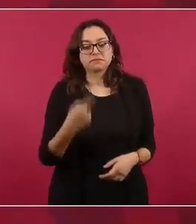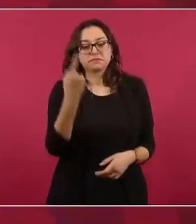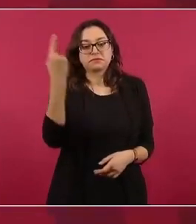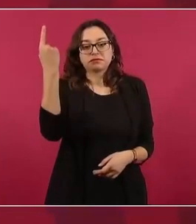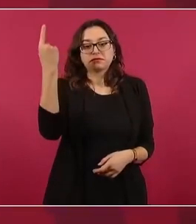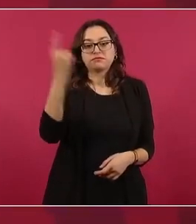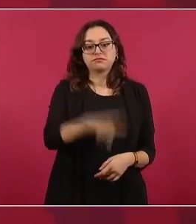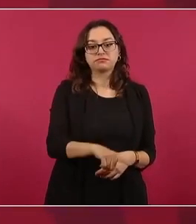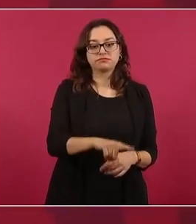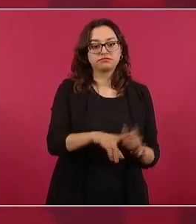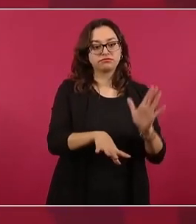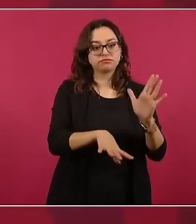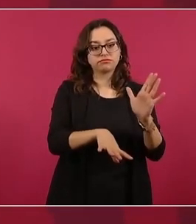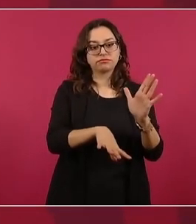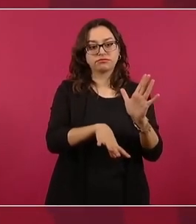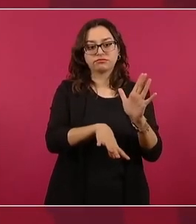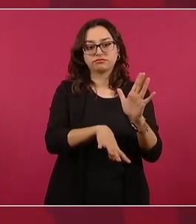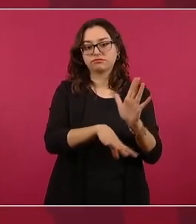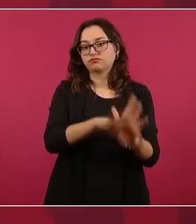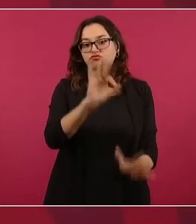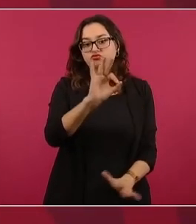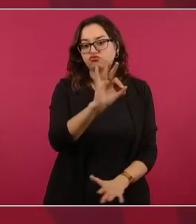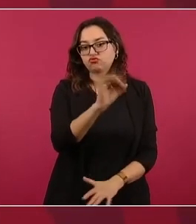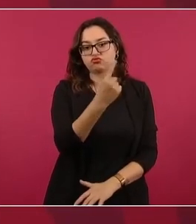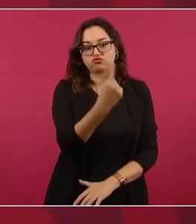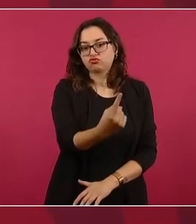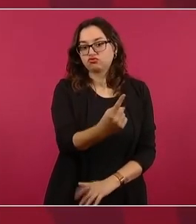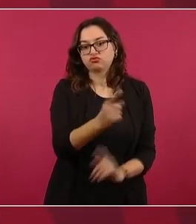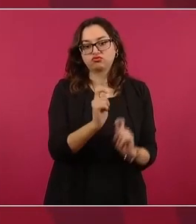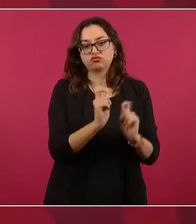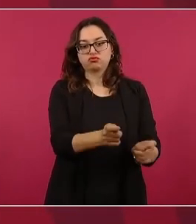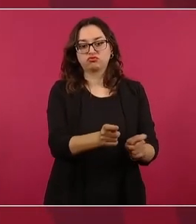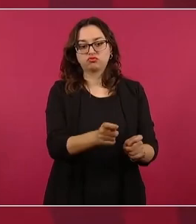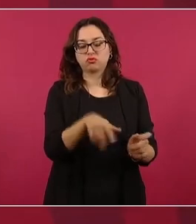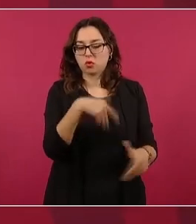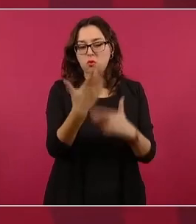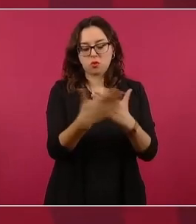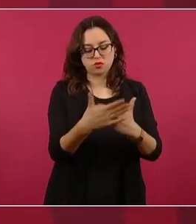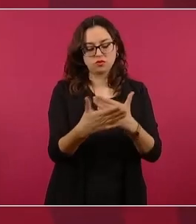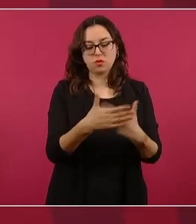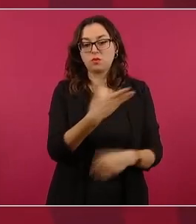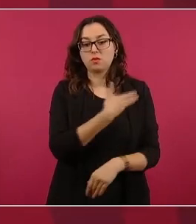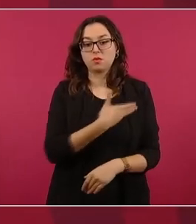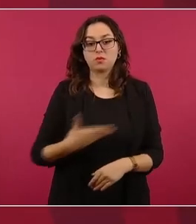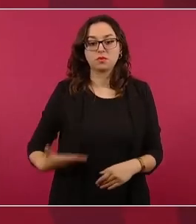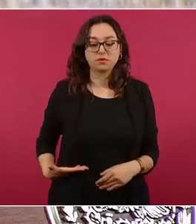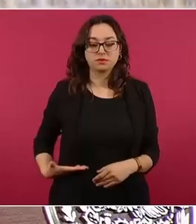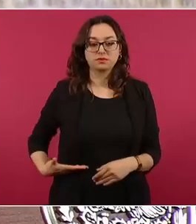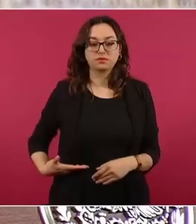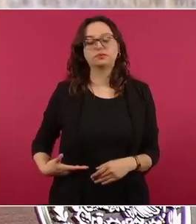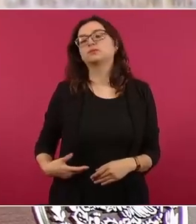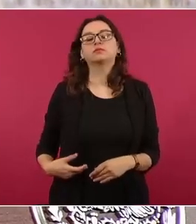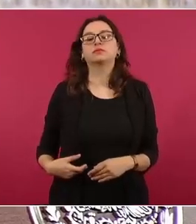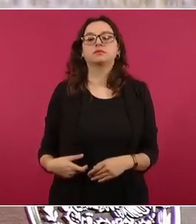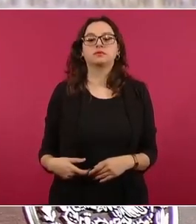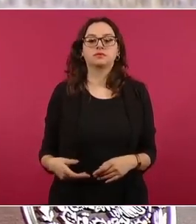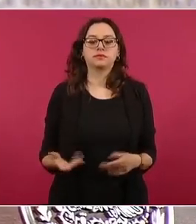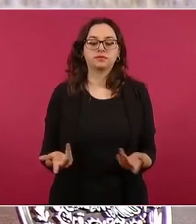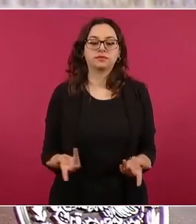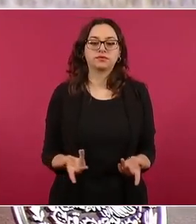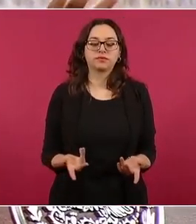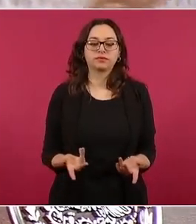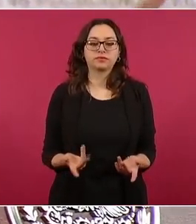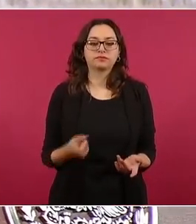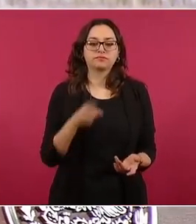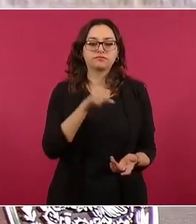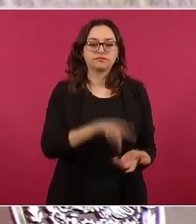este secretario y ya utilizaban al